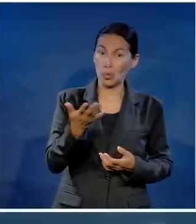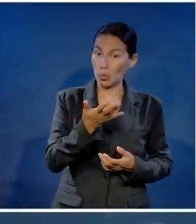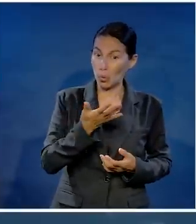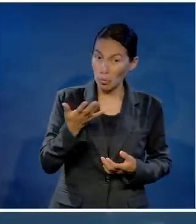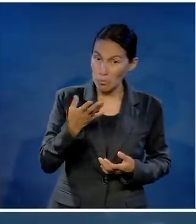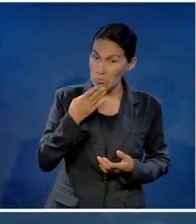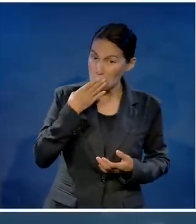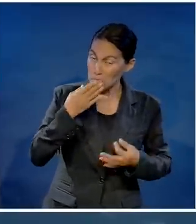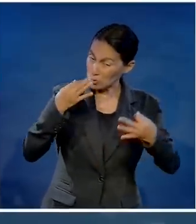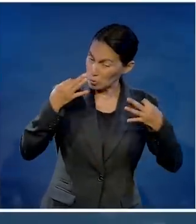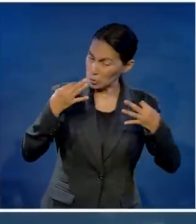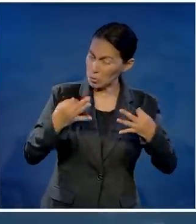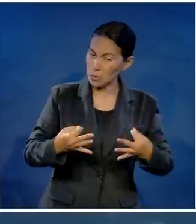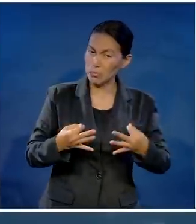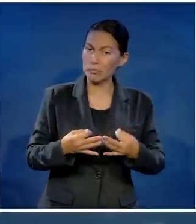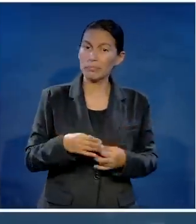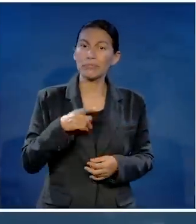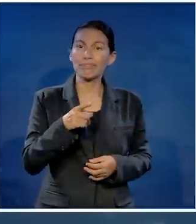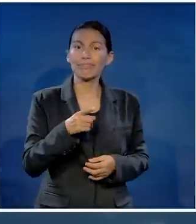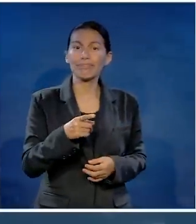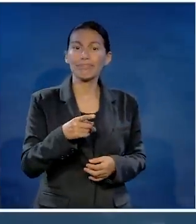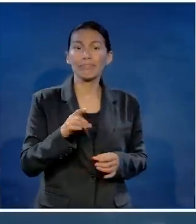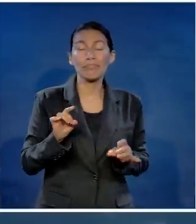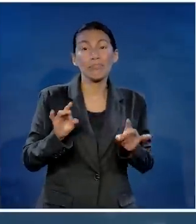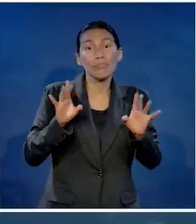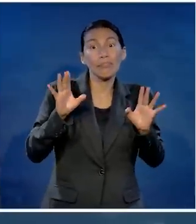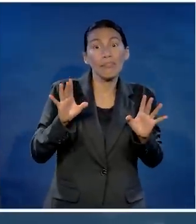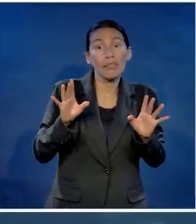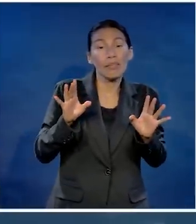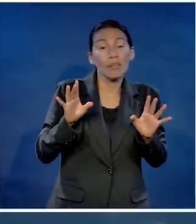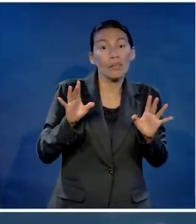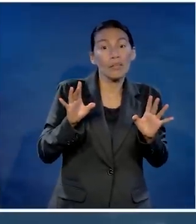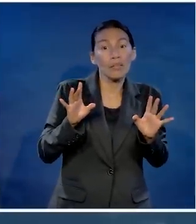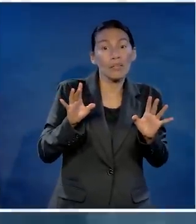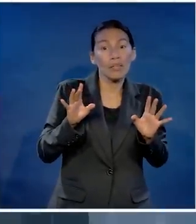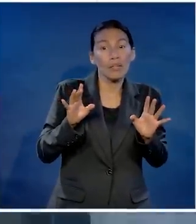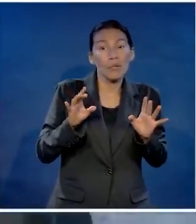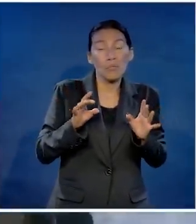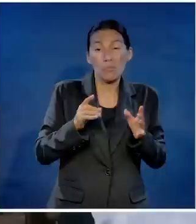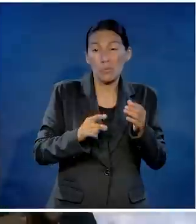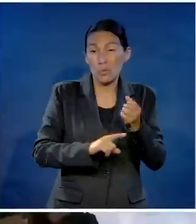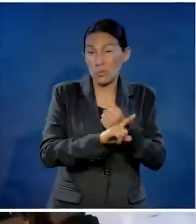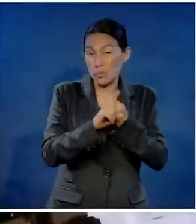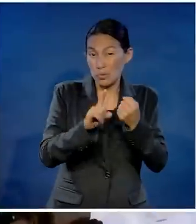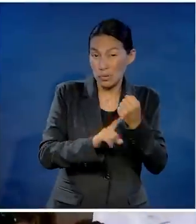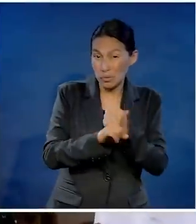Con una carrera extraordinaria, de pronto se quedó prácticamente hasta sin vida